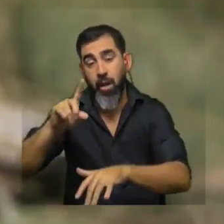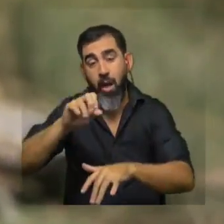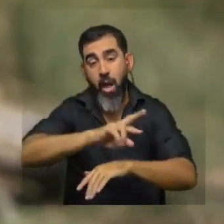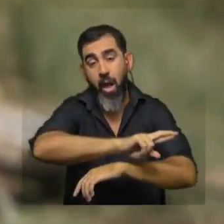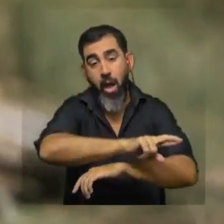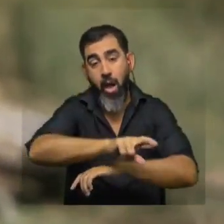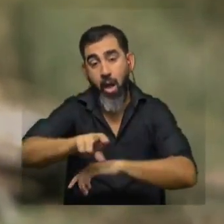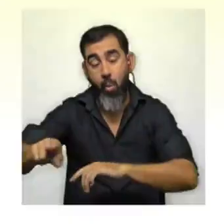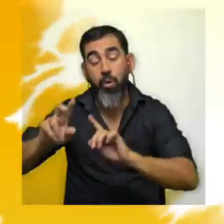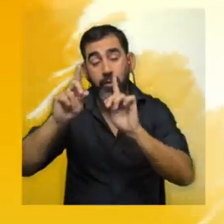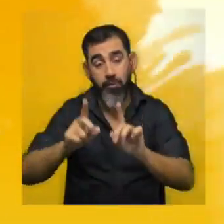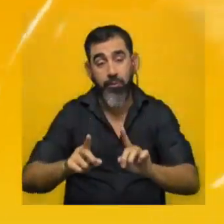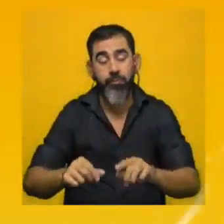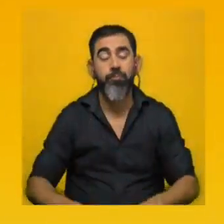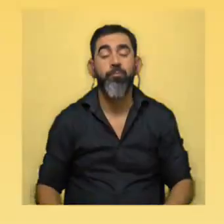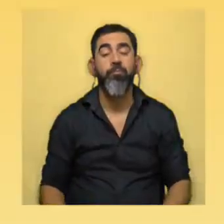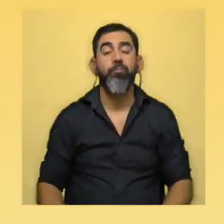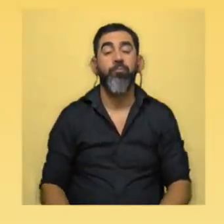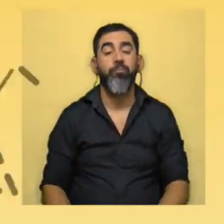termina llegando.